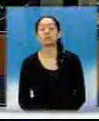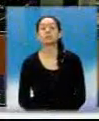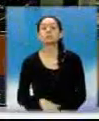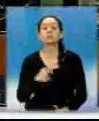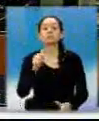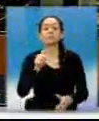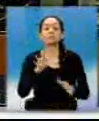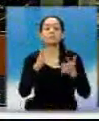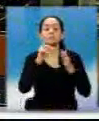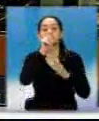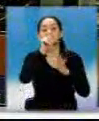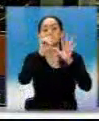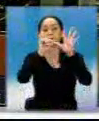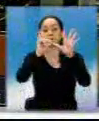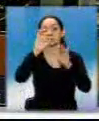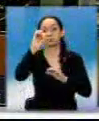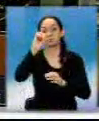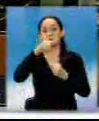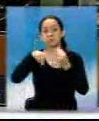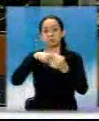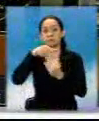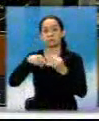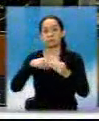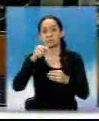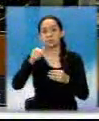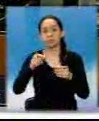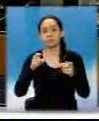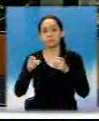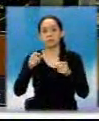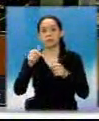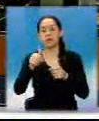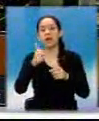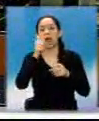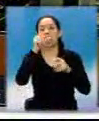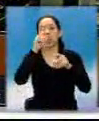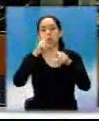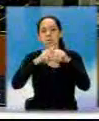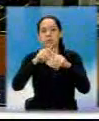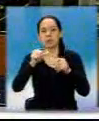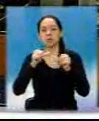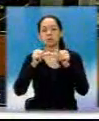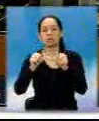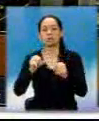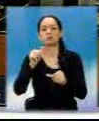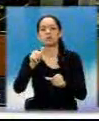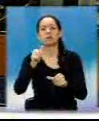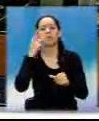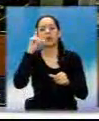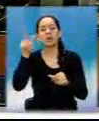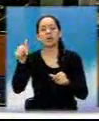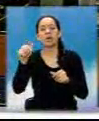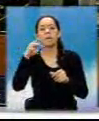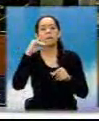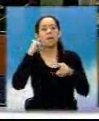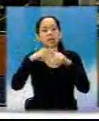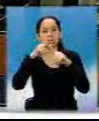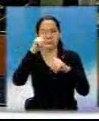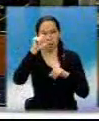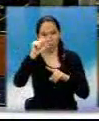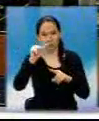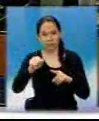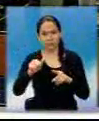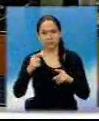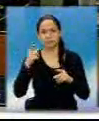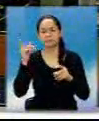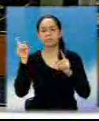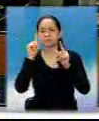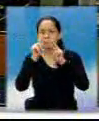Y más de 160 familias que vivían en la cordillera Alush continúan albergadas temporalmente en Odecoi, Misco.